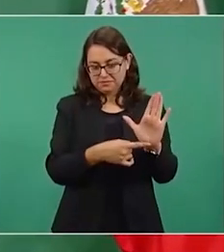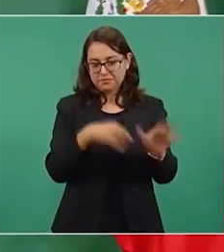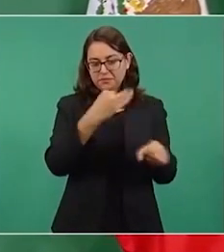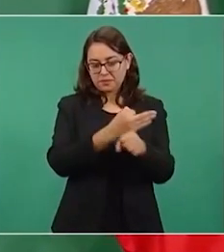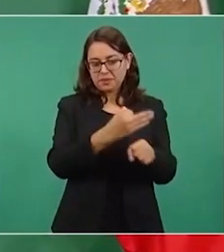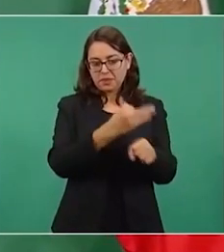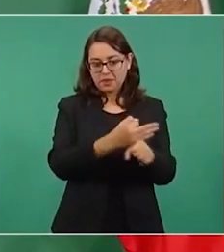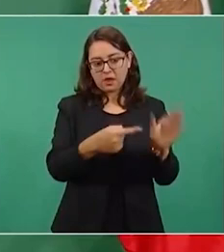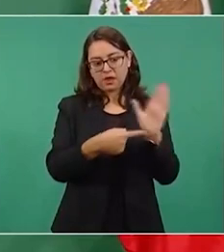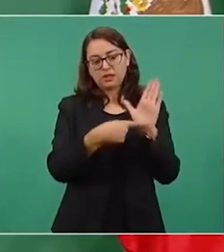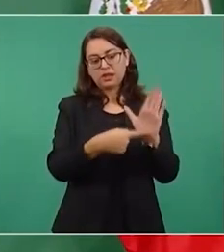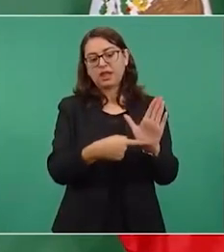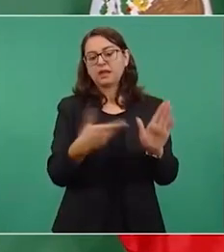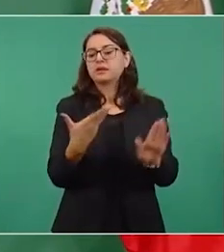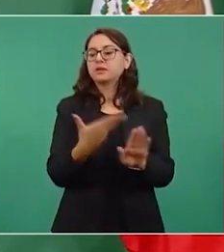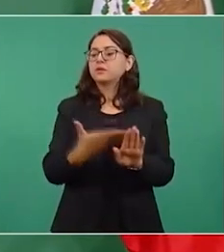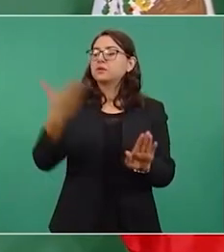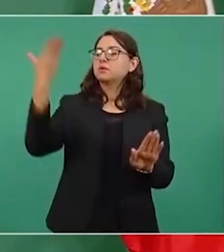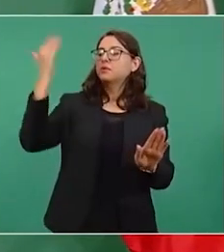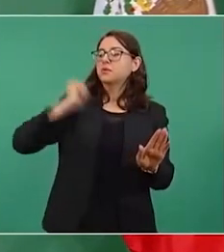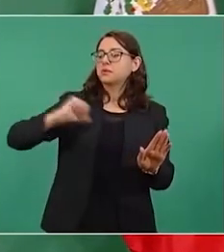del gobierno de Salinas.